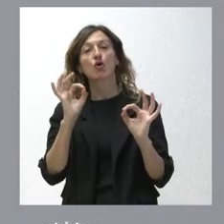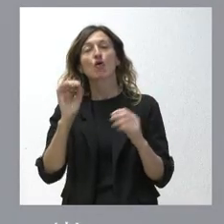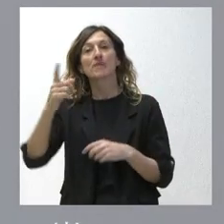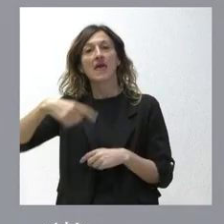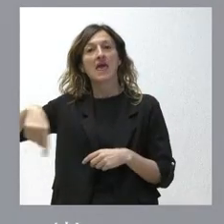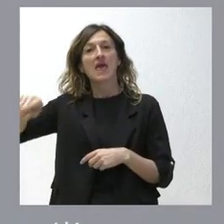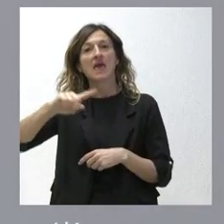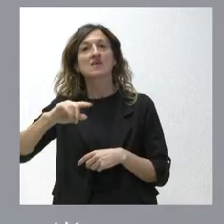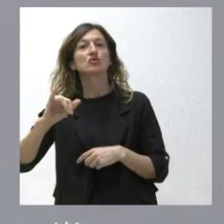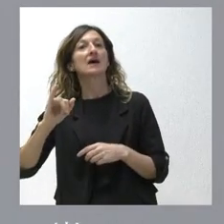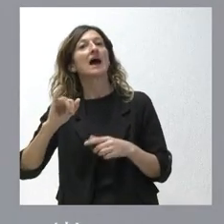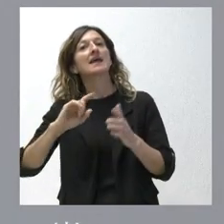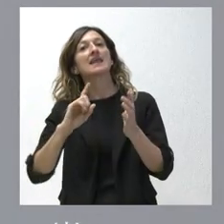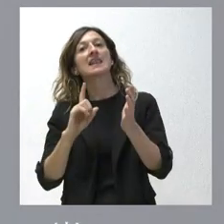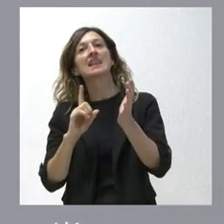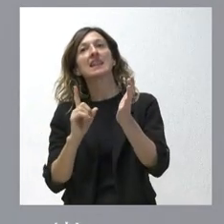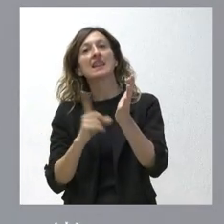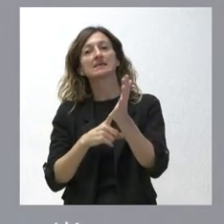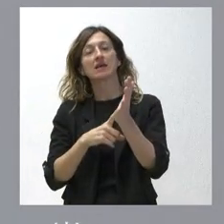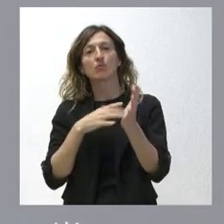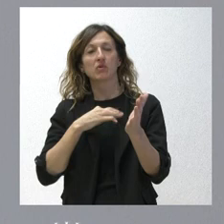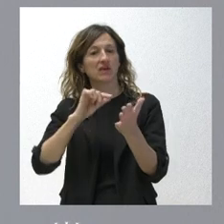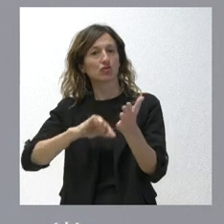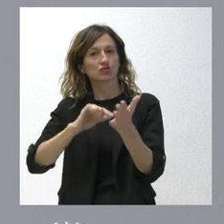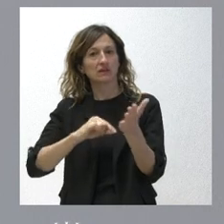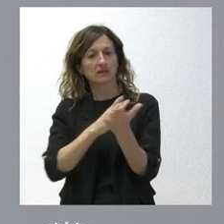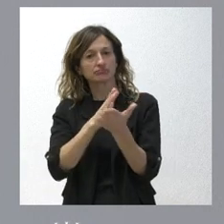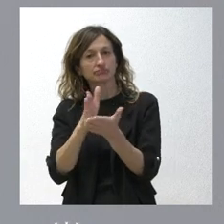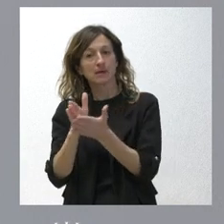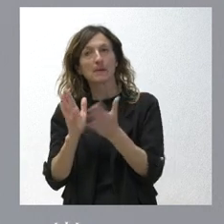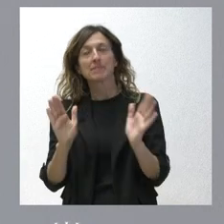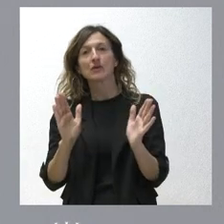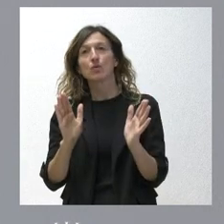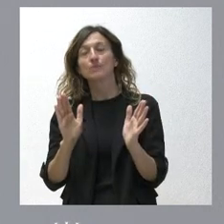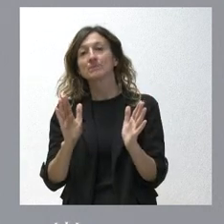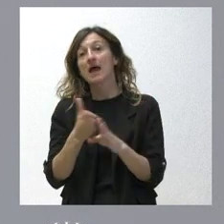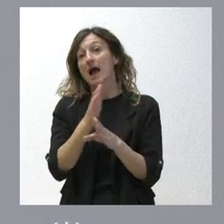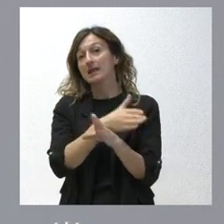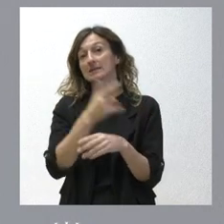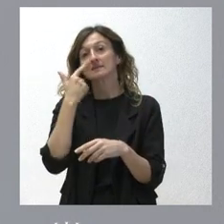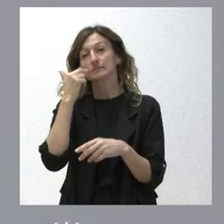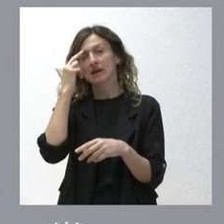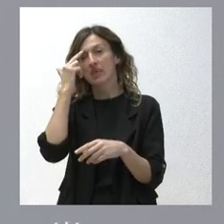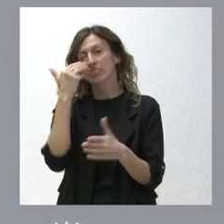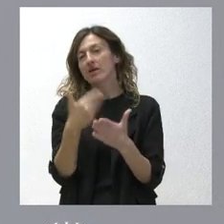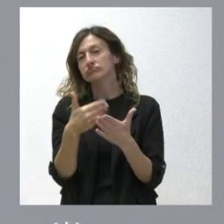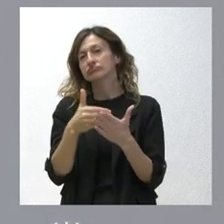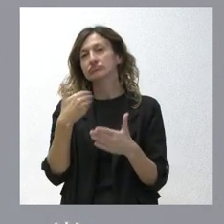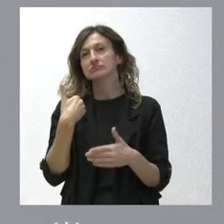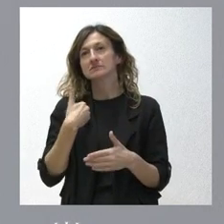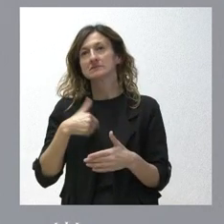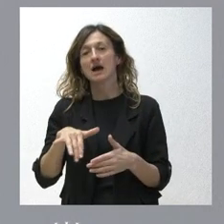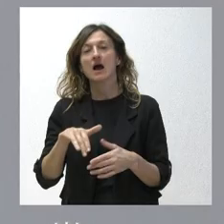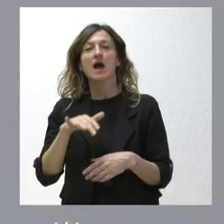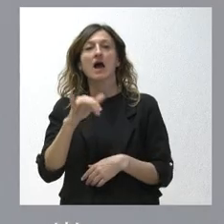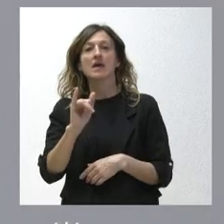que establece la legislación laboral el margen para contratar. Pero sí que de la experiencia previa que tenemos por parte de